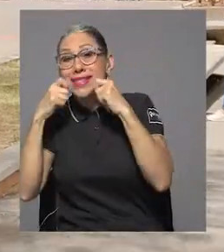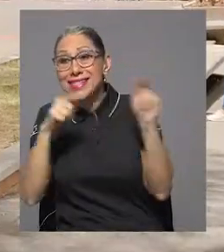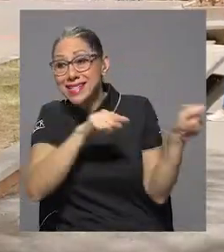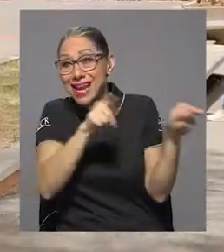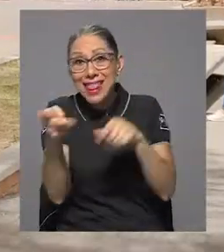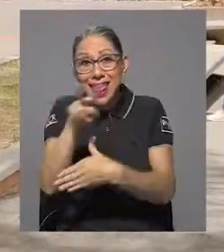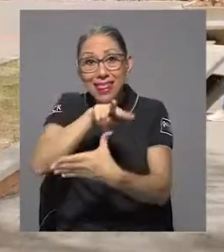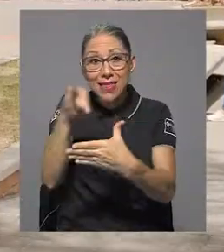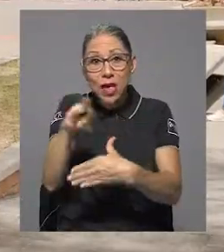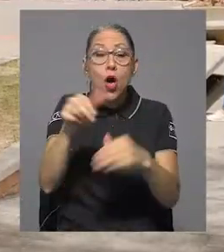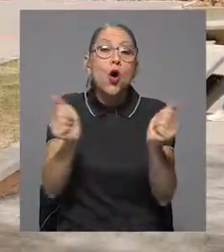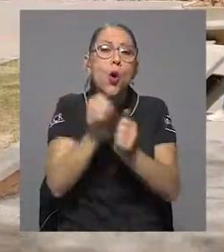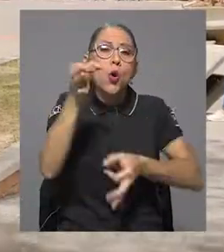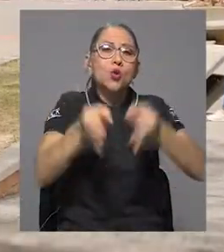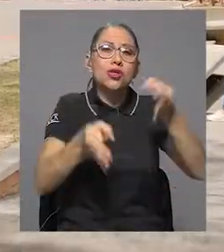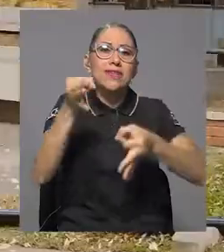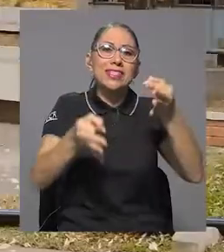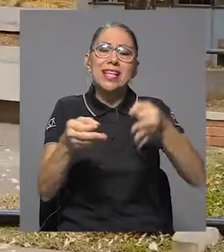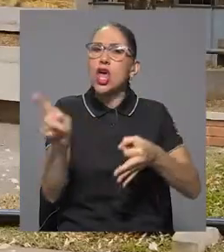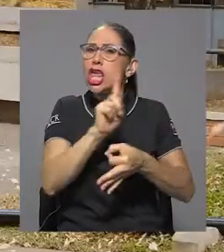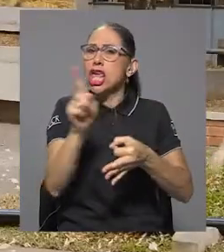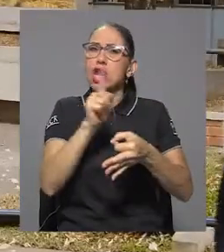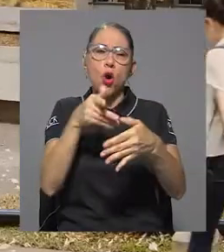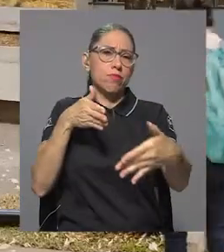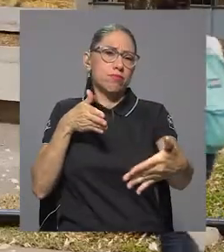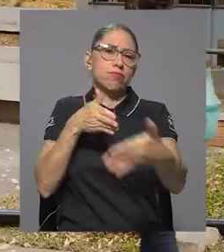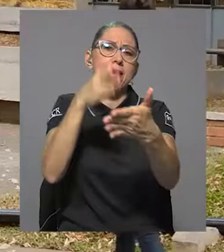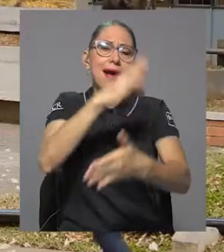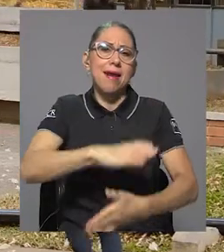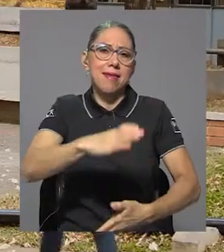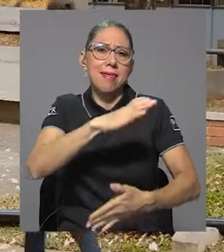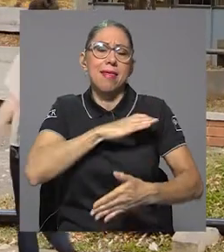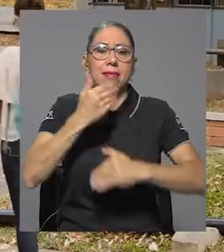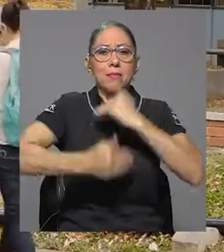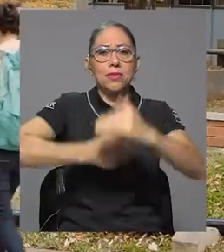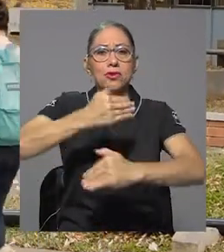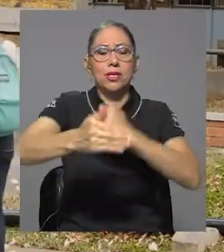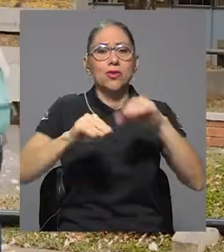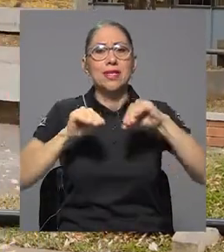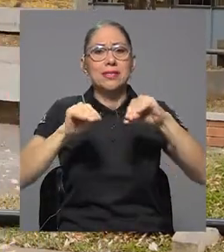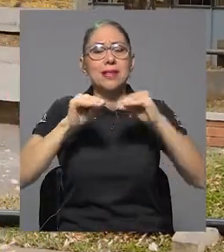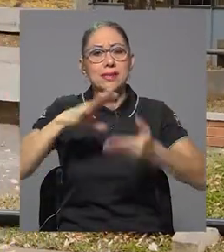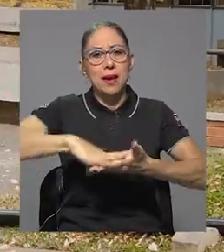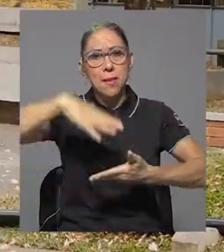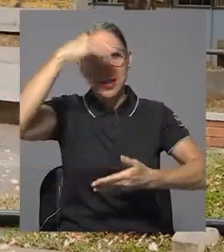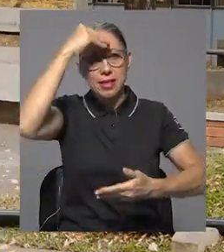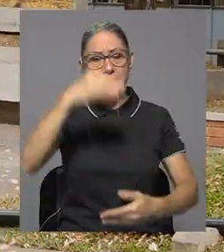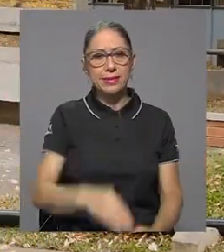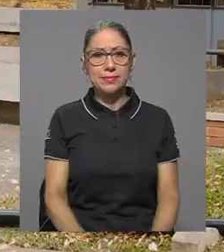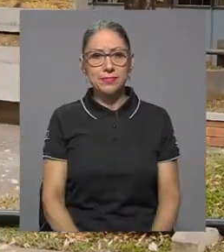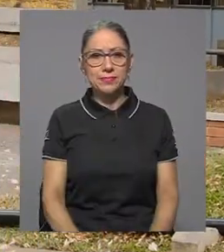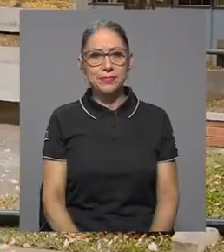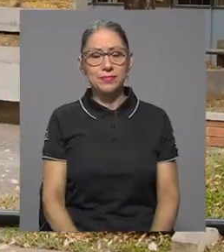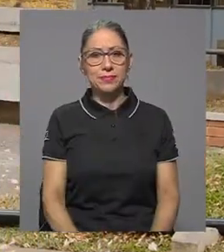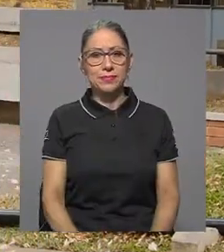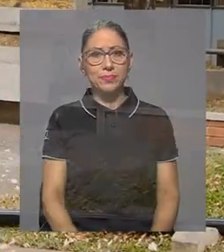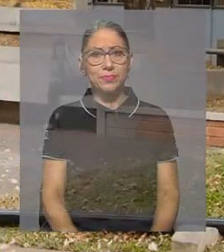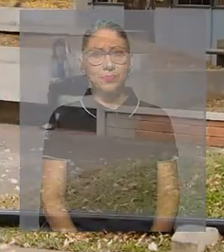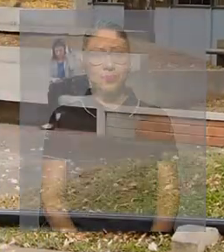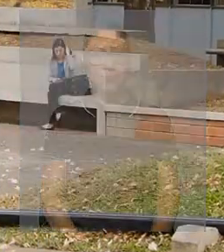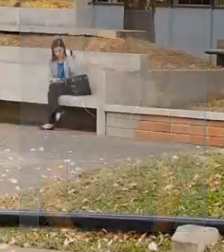y sin sacrificar la calidad del proceso de enseñanza y aprendizaje. ¡Gracias!